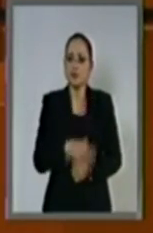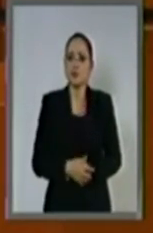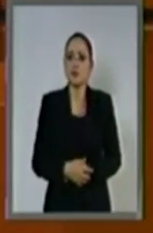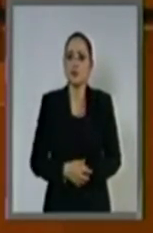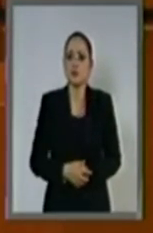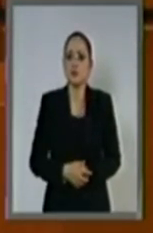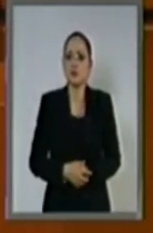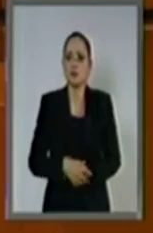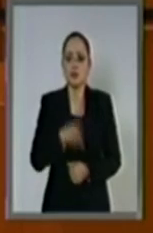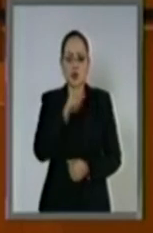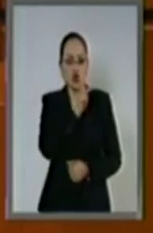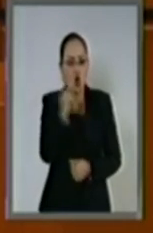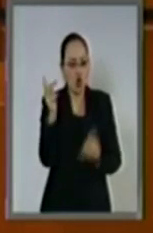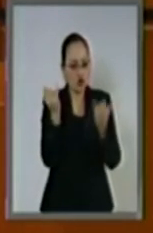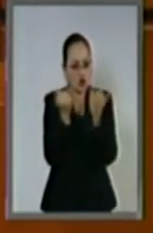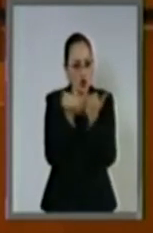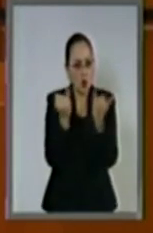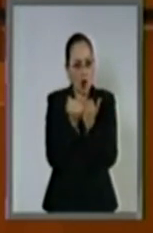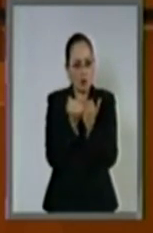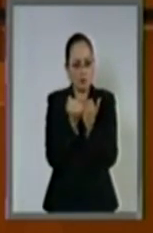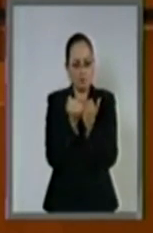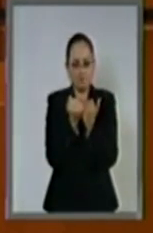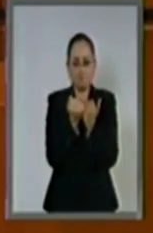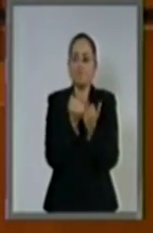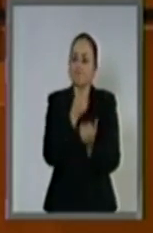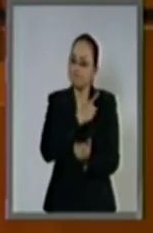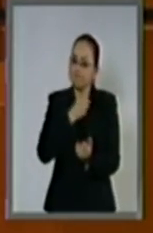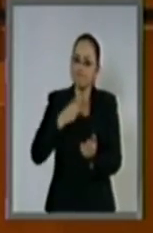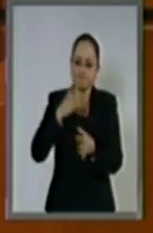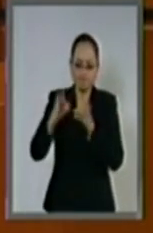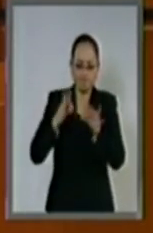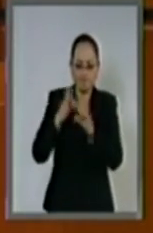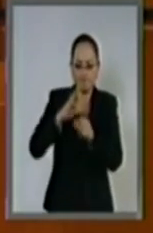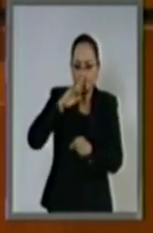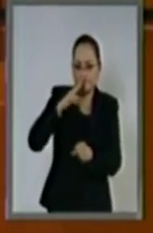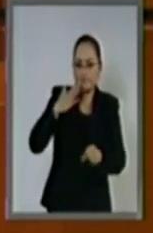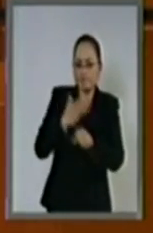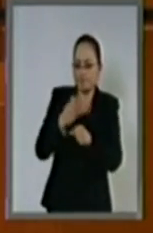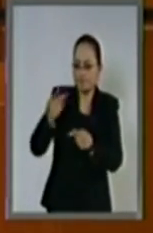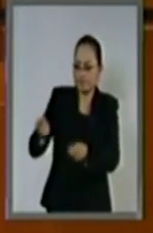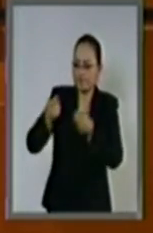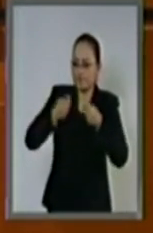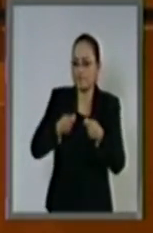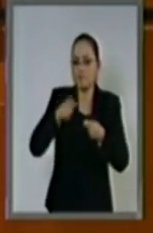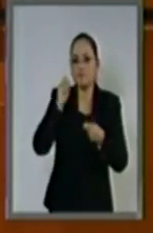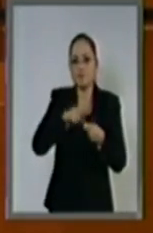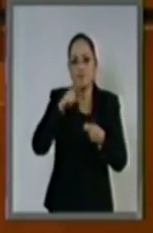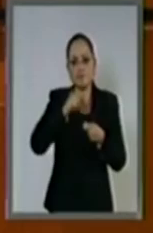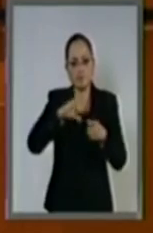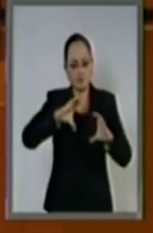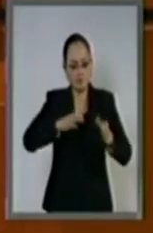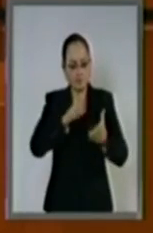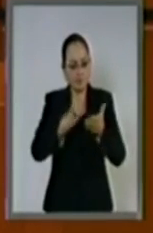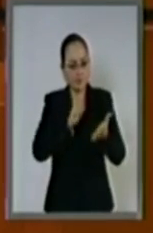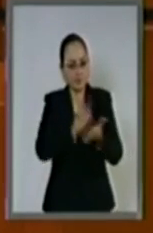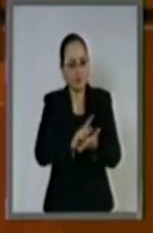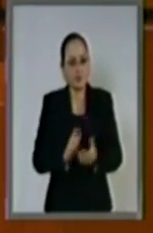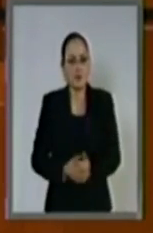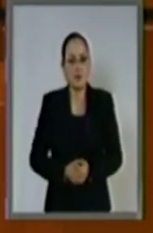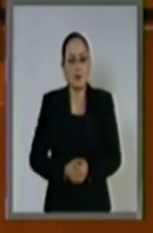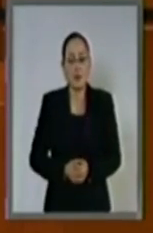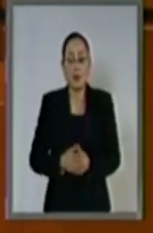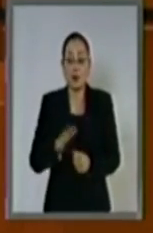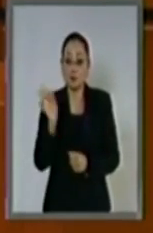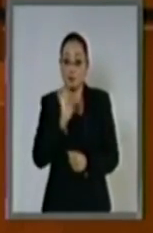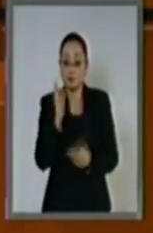aquí todos parejos y todos tenemos que cumplir con las responsabilidades que nos mandata esta ley. De lo